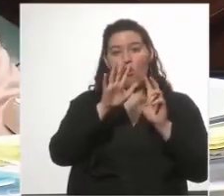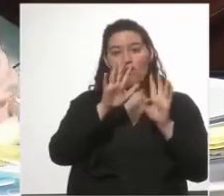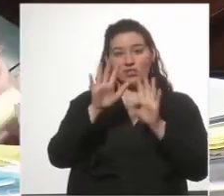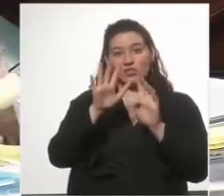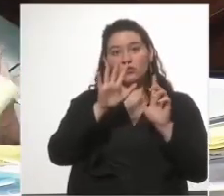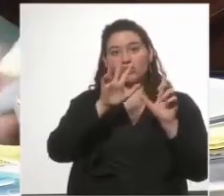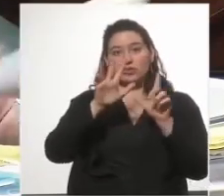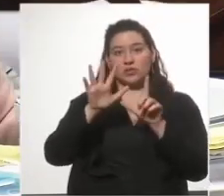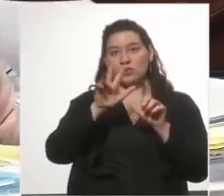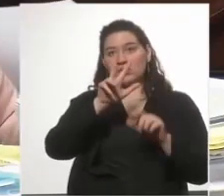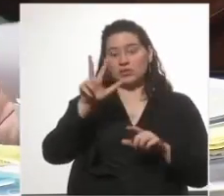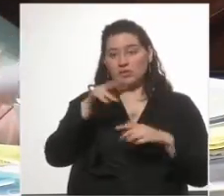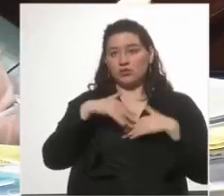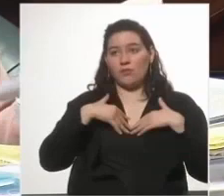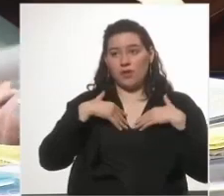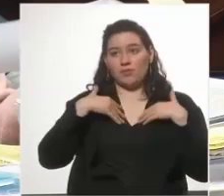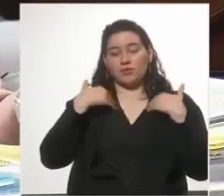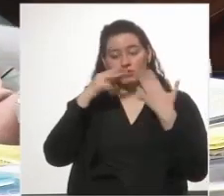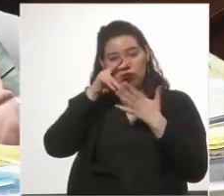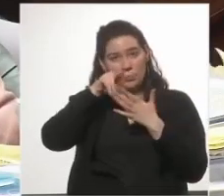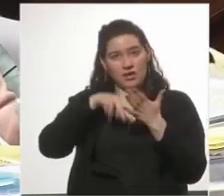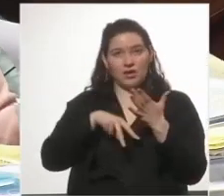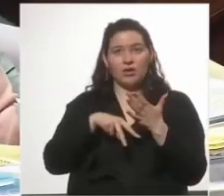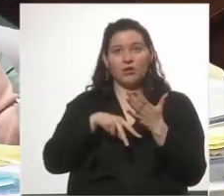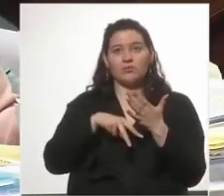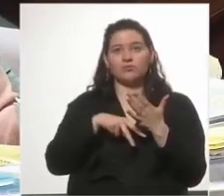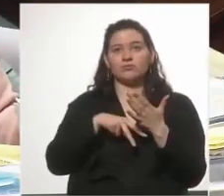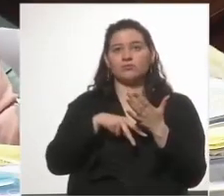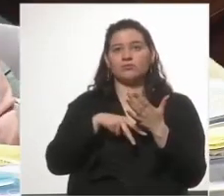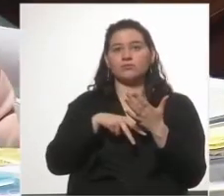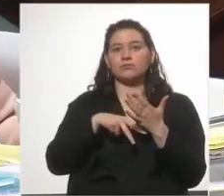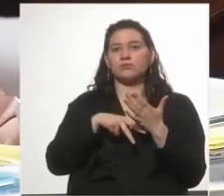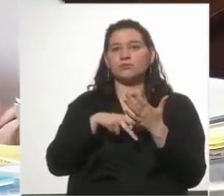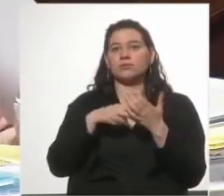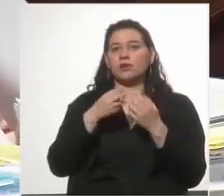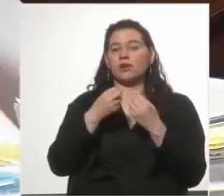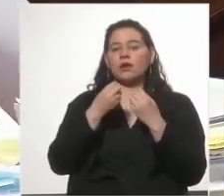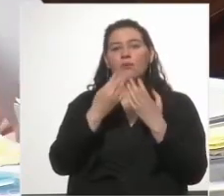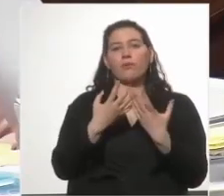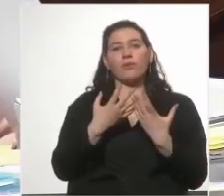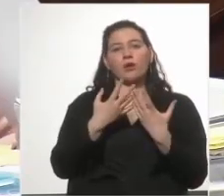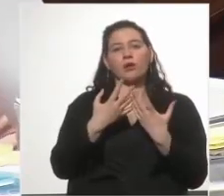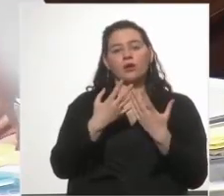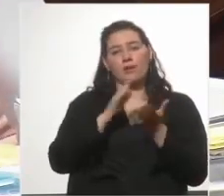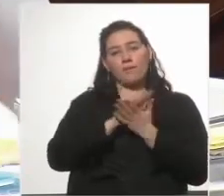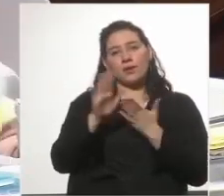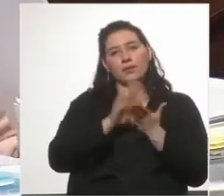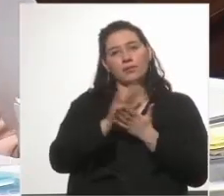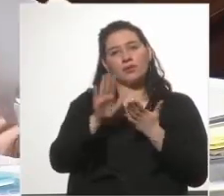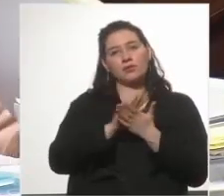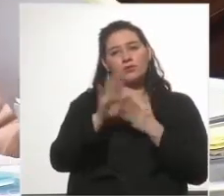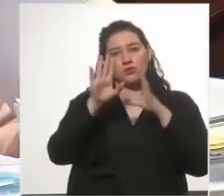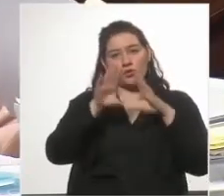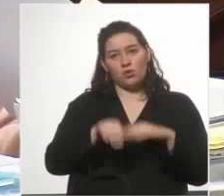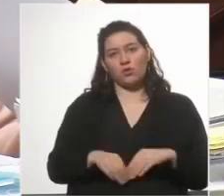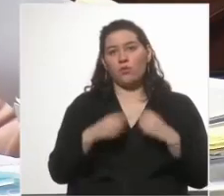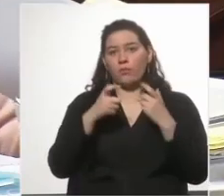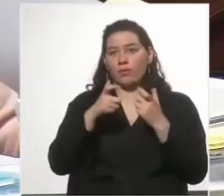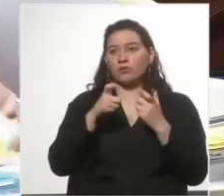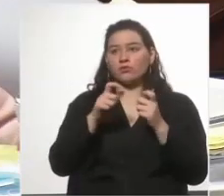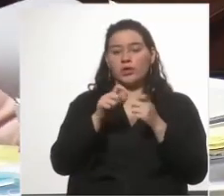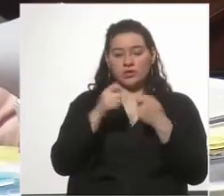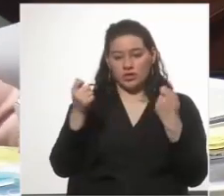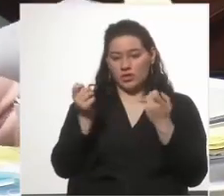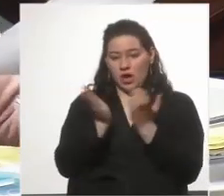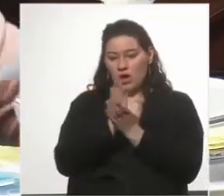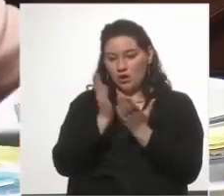que yo la verdad que me emociono leerlo, acá está, porque se imprimía todo, por suerte se sacaba diarios de sesiones